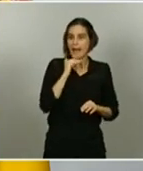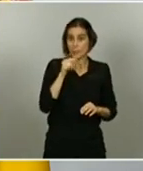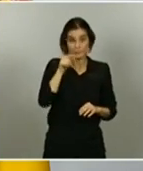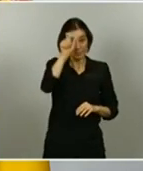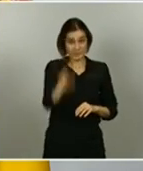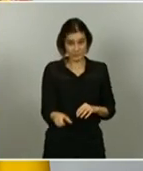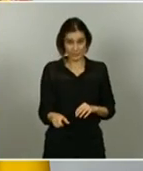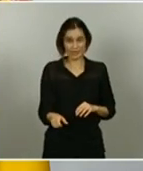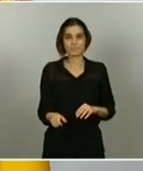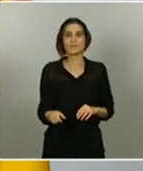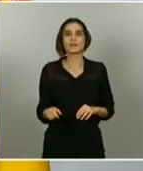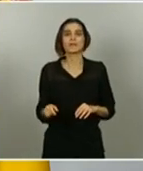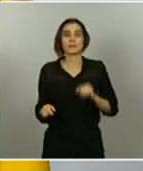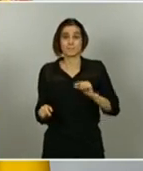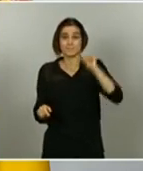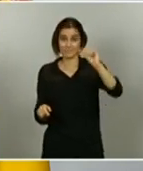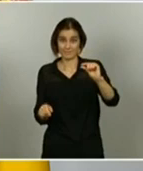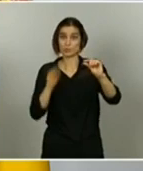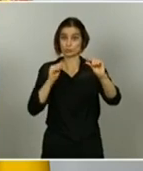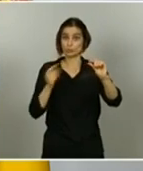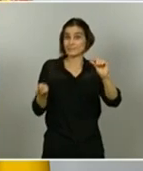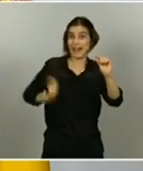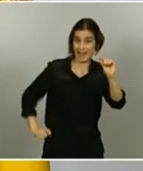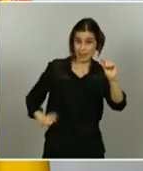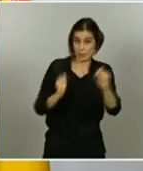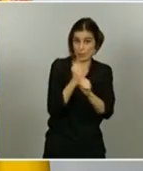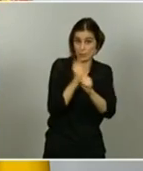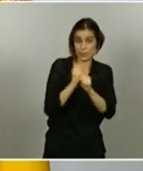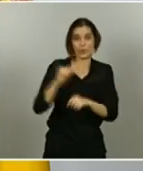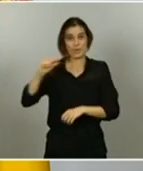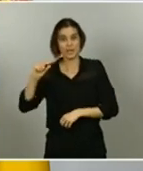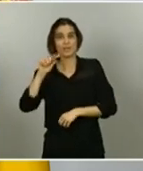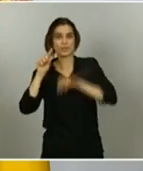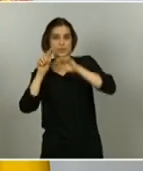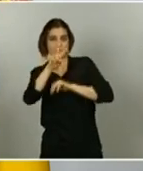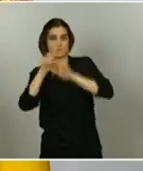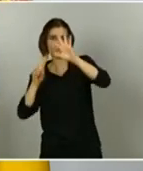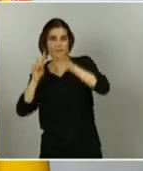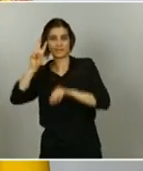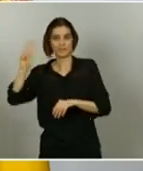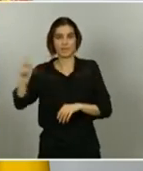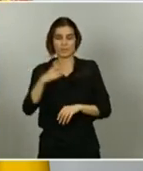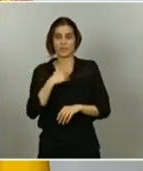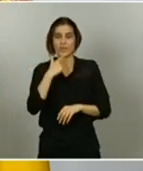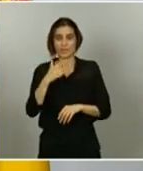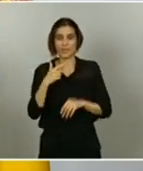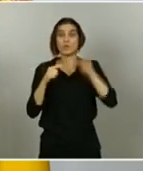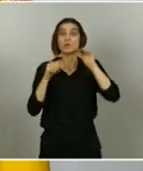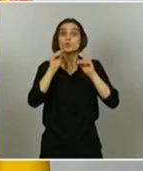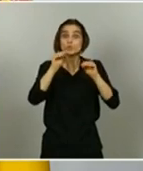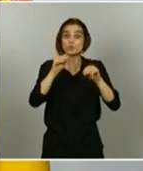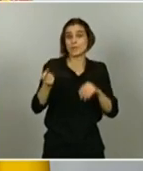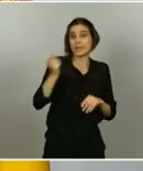262 euros. Es decir, la diferencia entre sus ingresos y el umbral de la renta garantizada que le corresponde. Les pongo